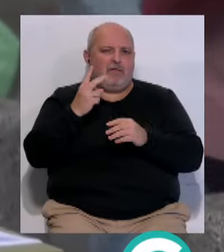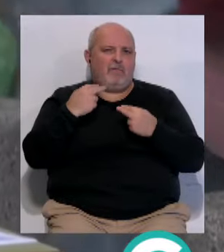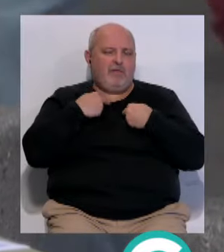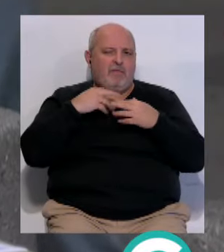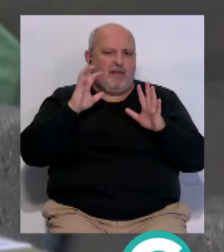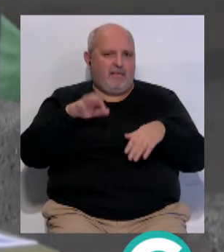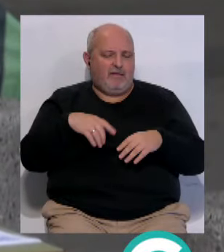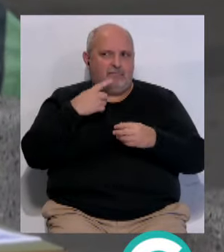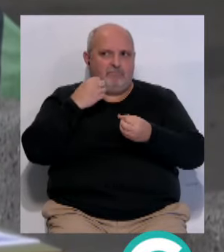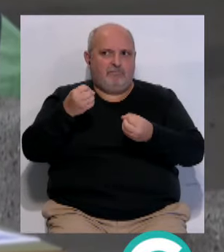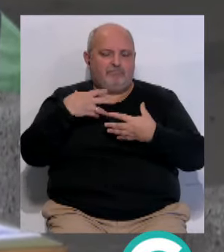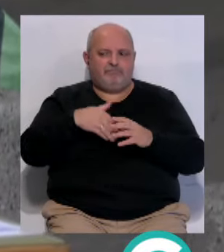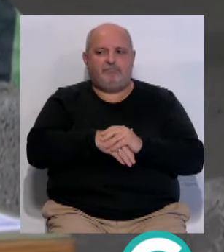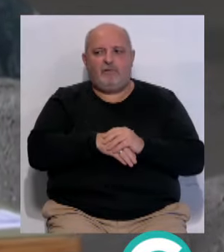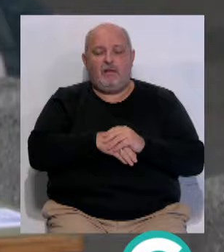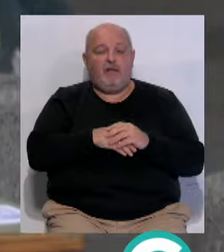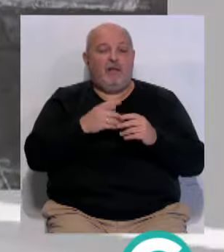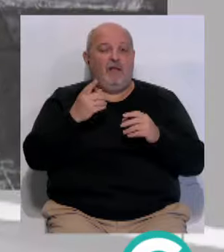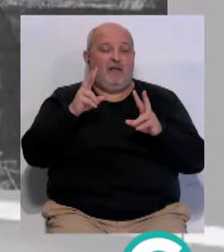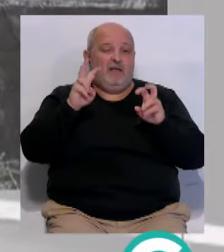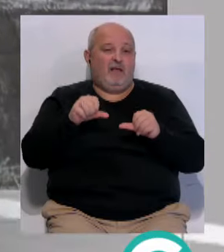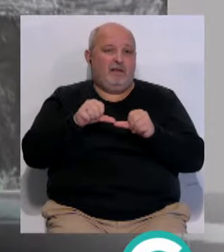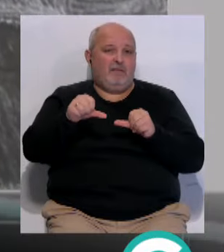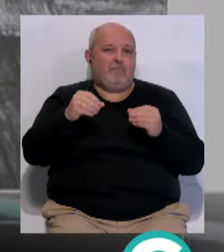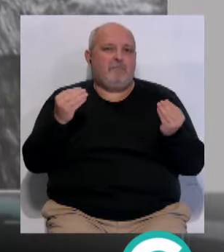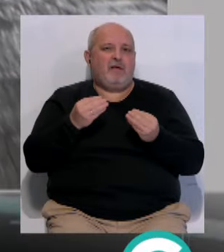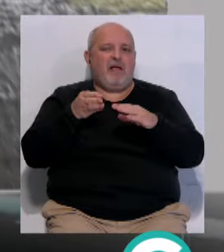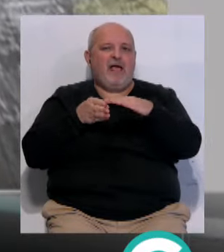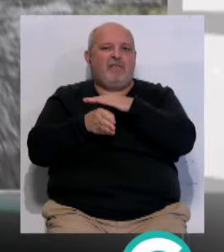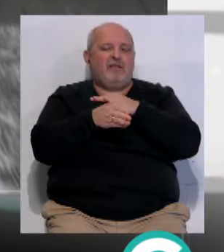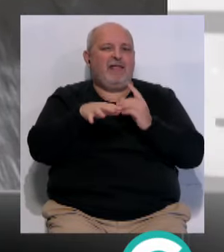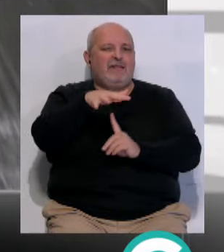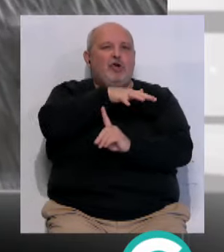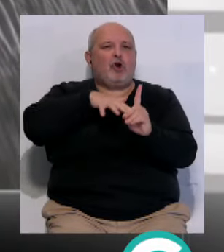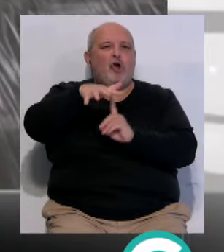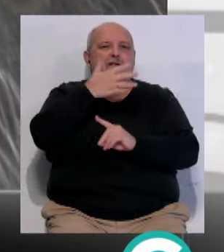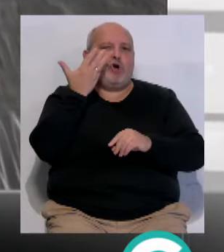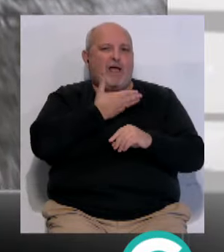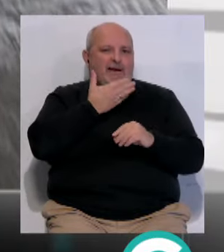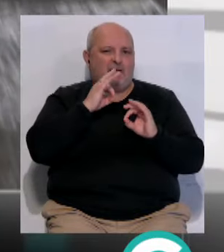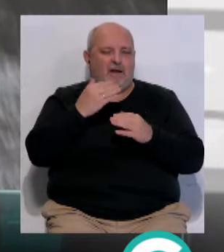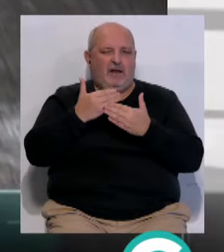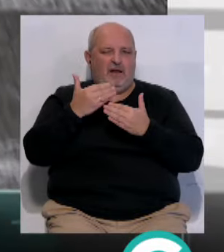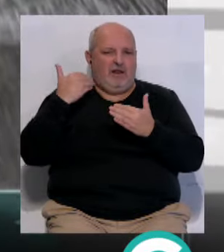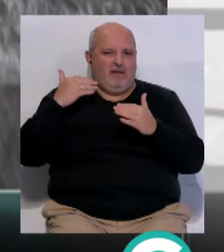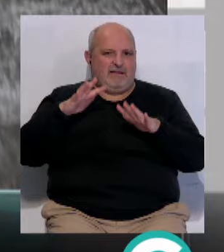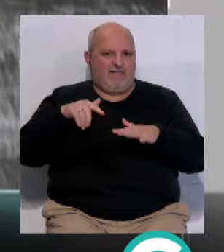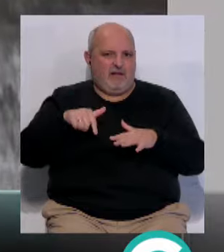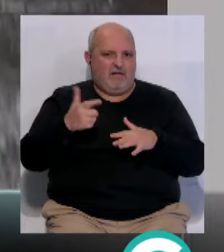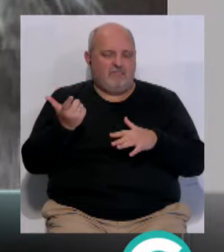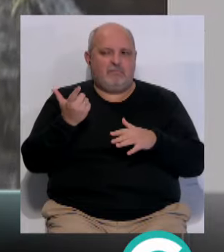Diputación, según han apuntado. Las actuaciones de mejora de los entornos escolares... ...que estaban previstos desde la pasada legislatura...